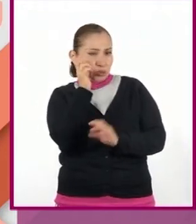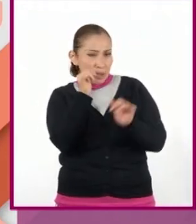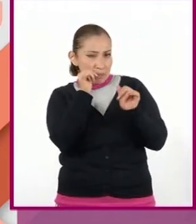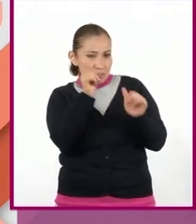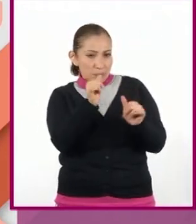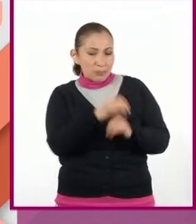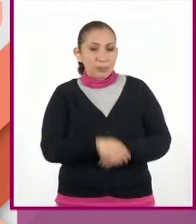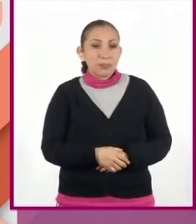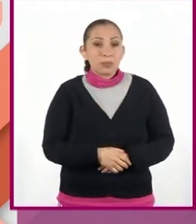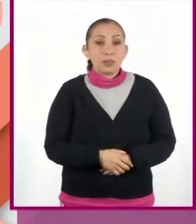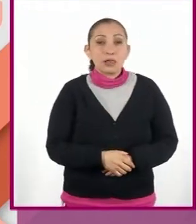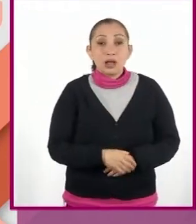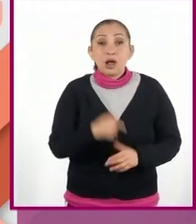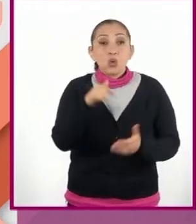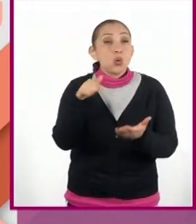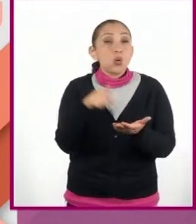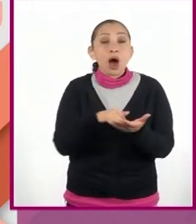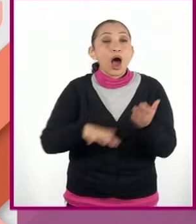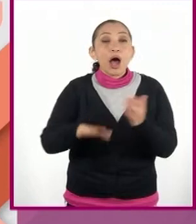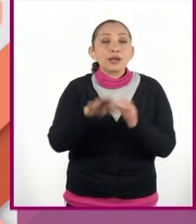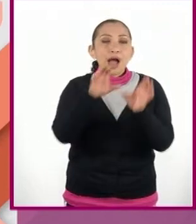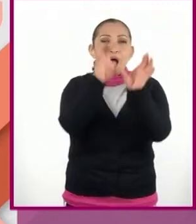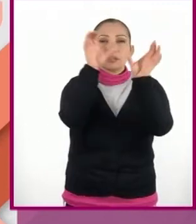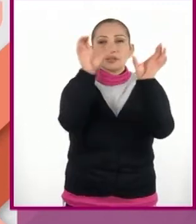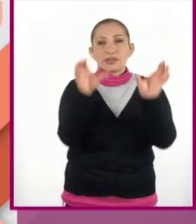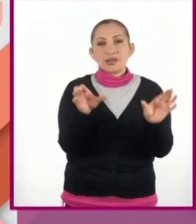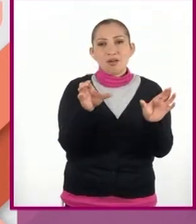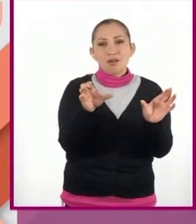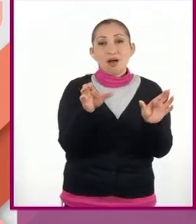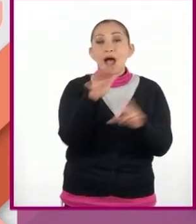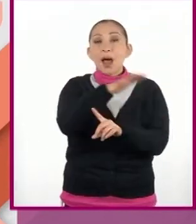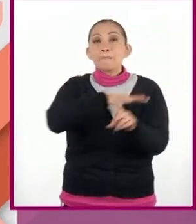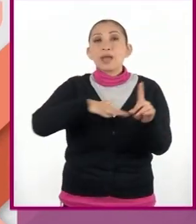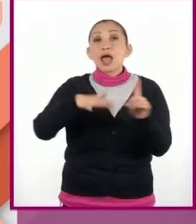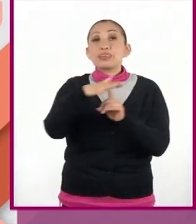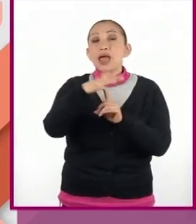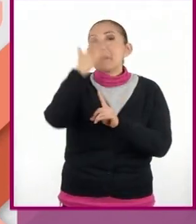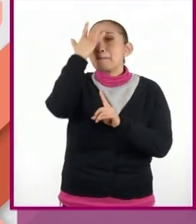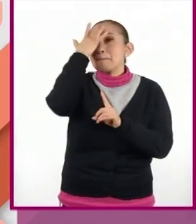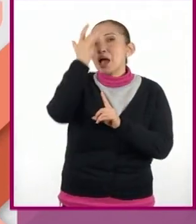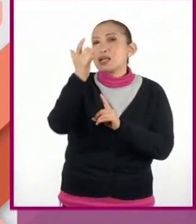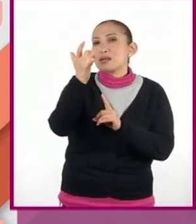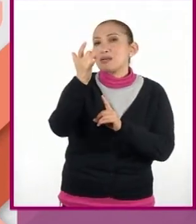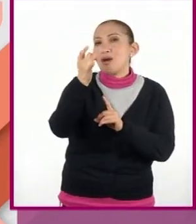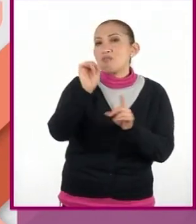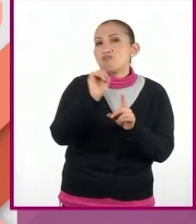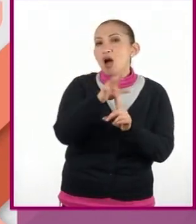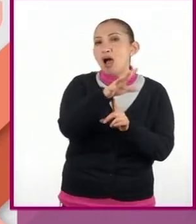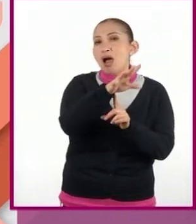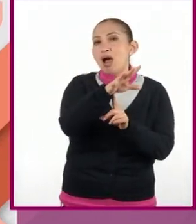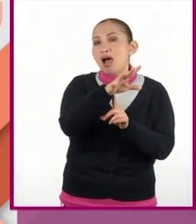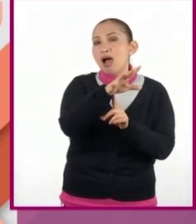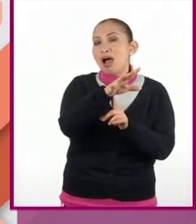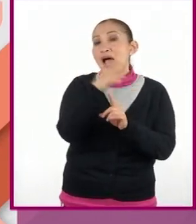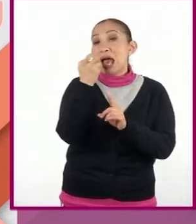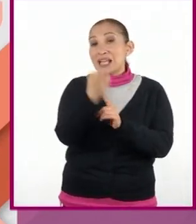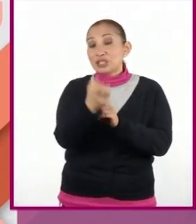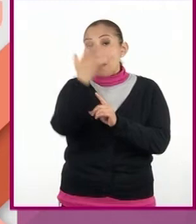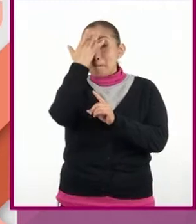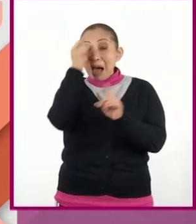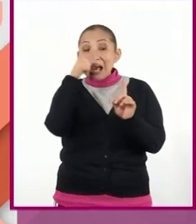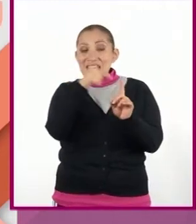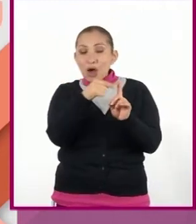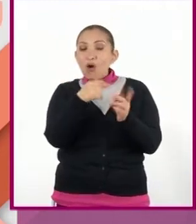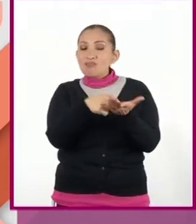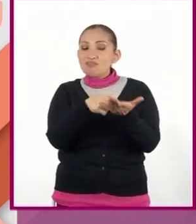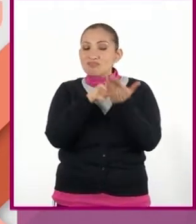atención. El espacio es el castillo y el ambiente es que está encantado. Esta referencia a lo mágico es lo